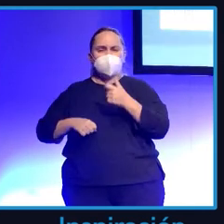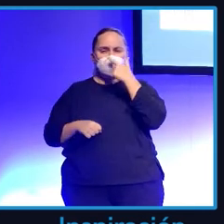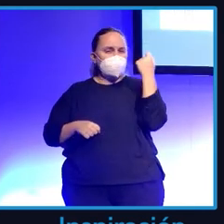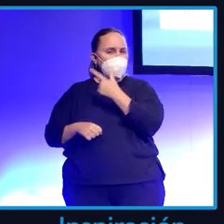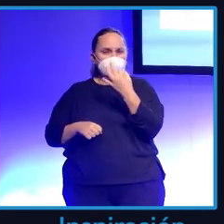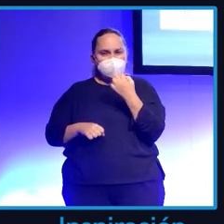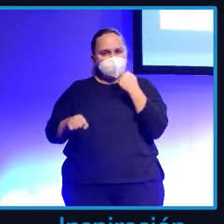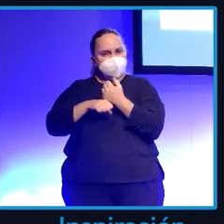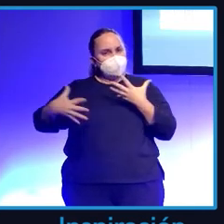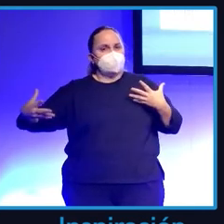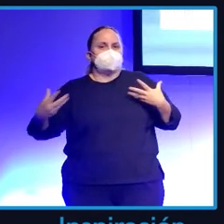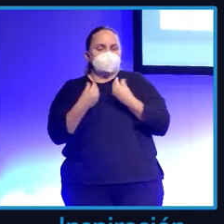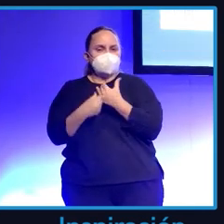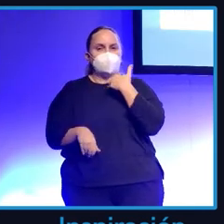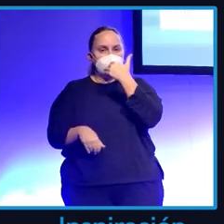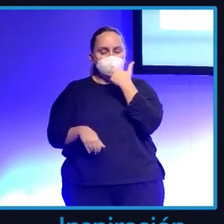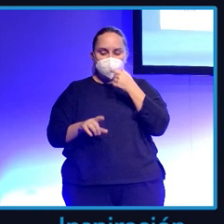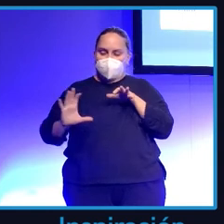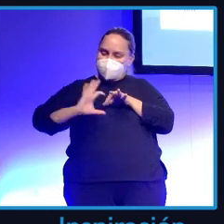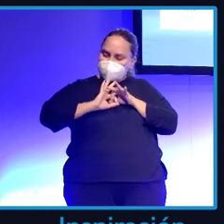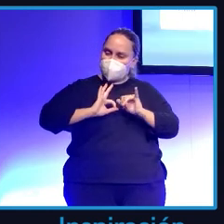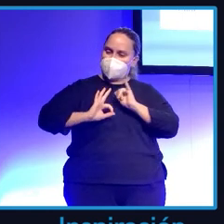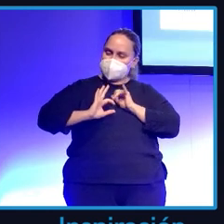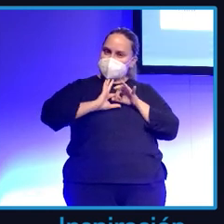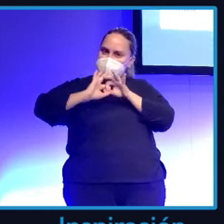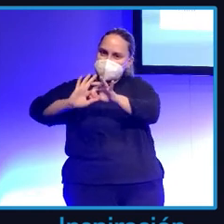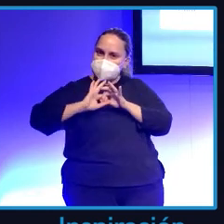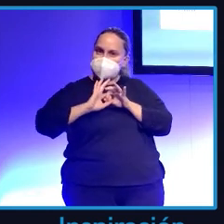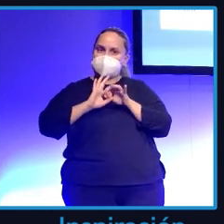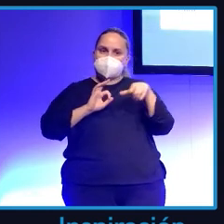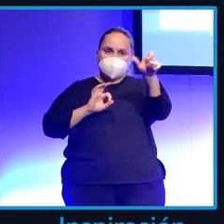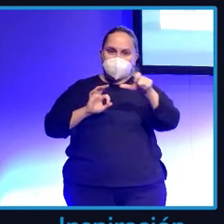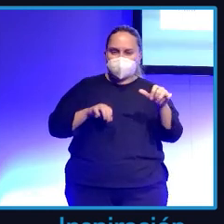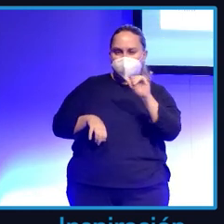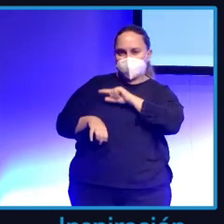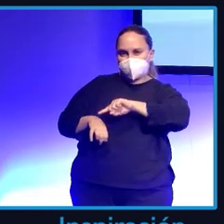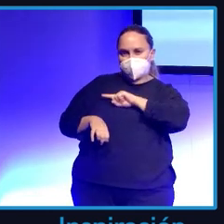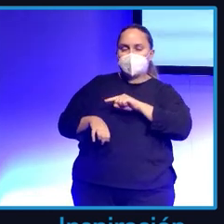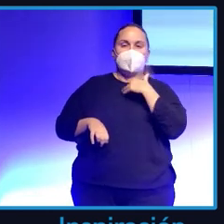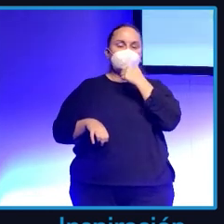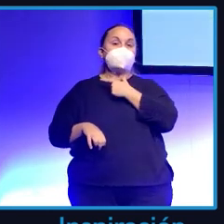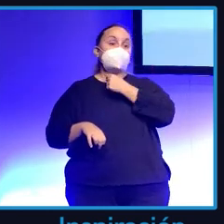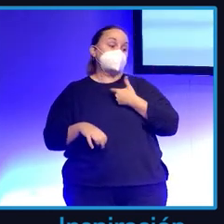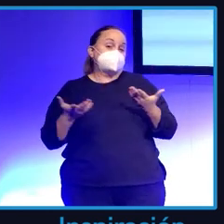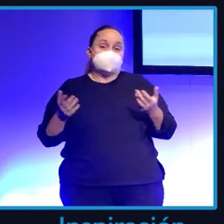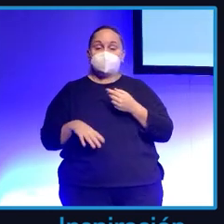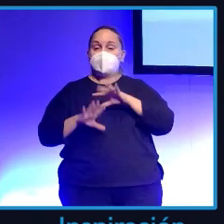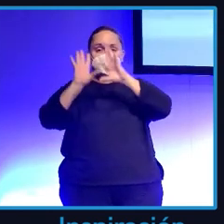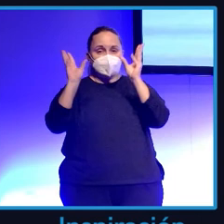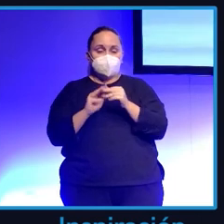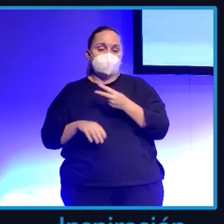algo juntos, algo que tenga que ver conmigo, que conecte con la gente que me siga, que nos haga gracia. Total, que hace dos semanas nos fuimos,